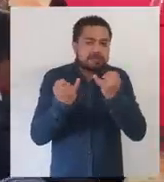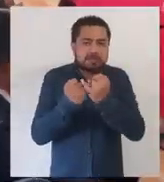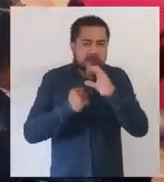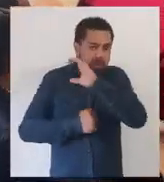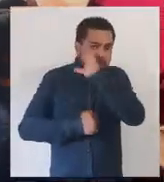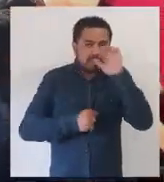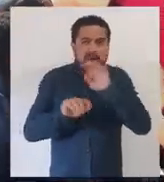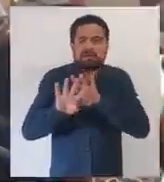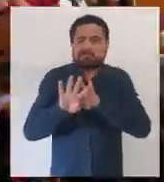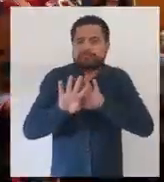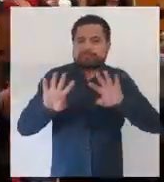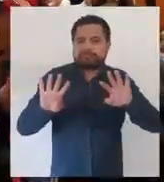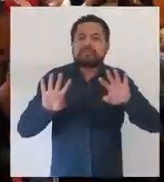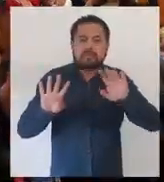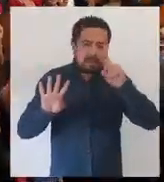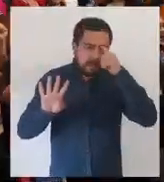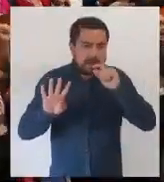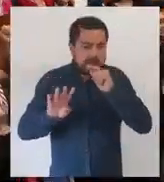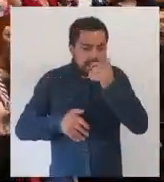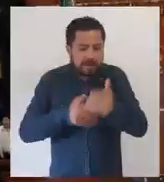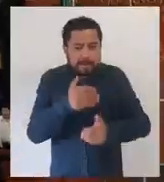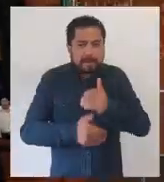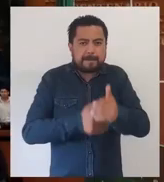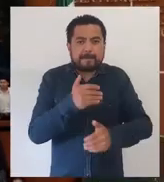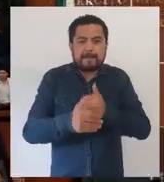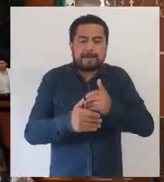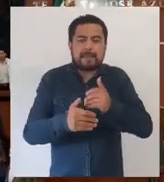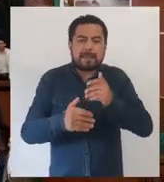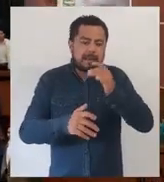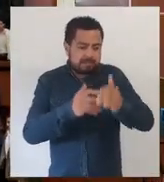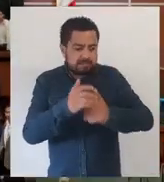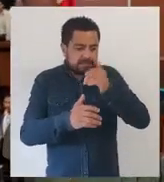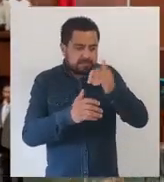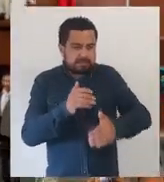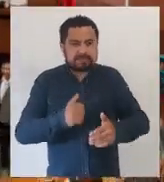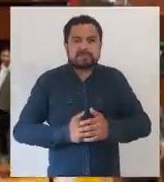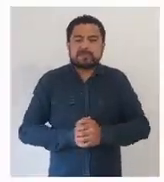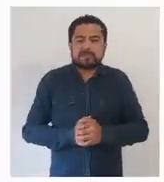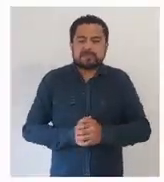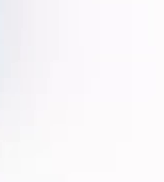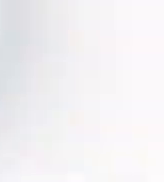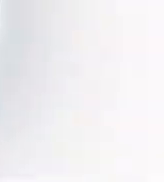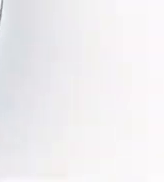respectiva fotografía del recuerdo para dar paso al acto de clausura.